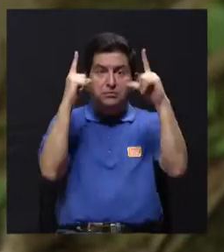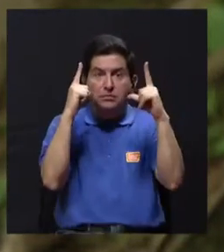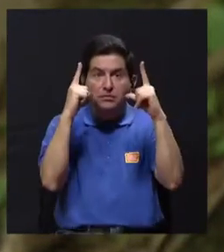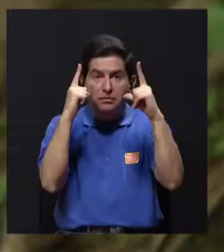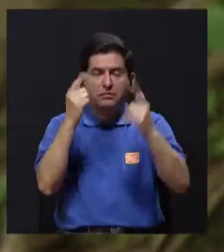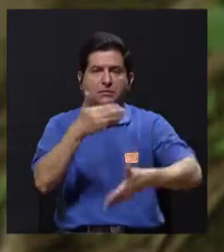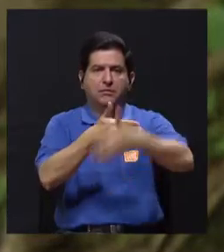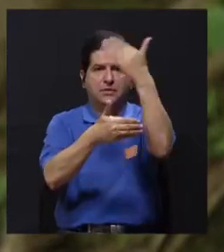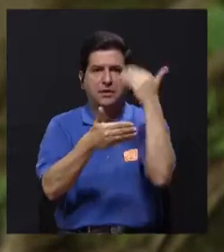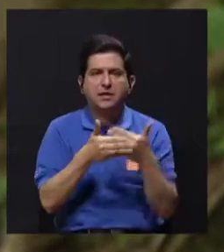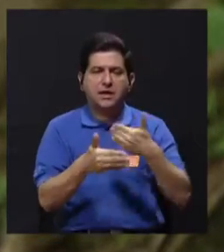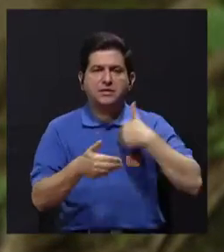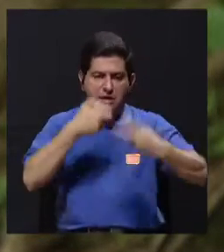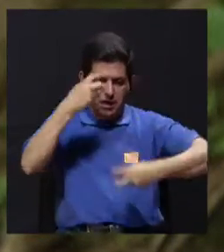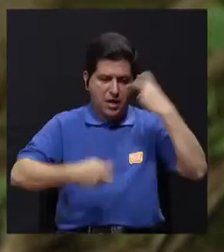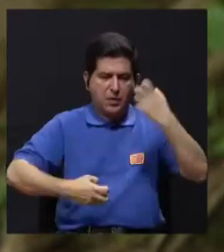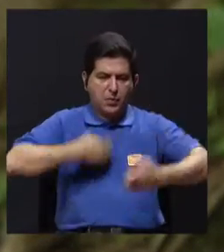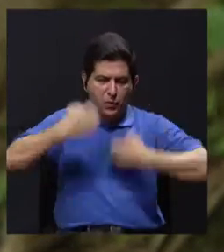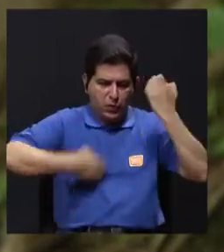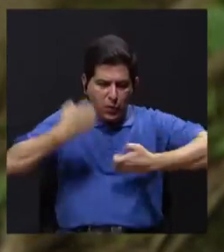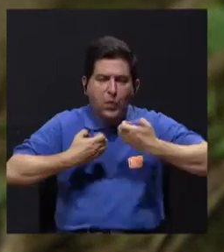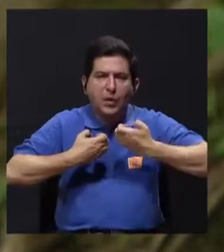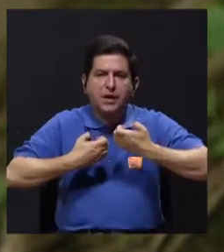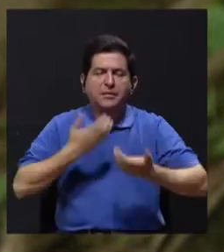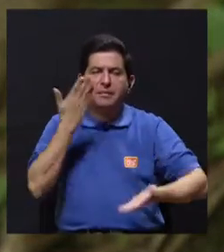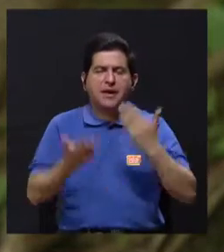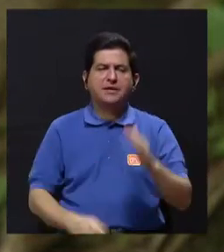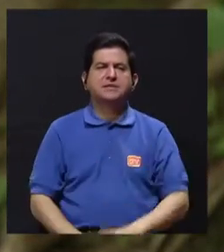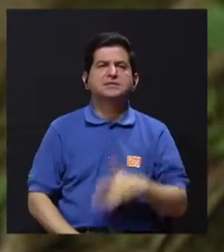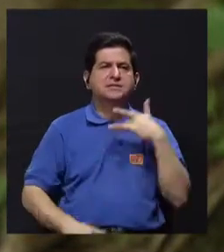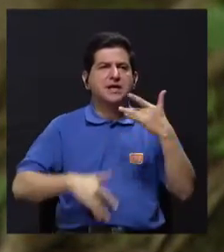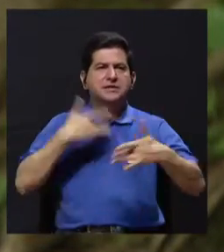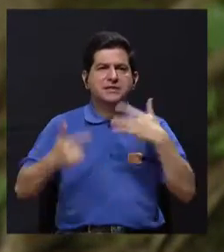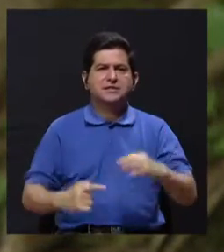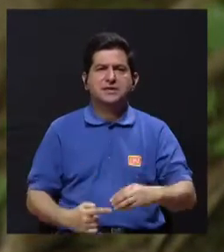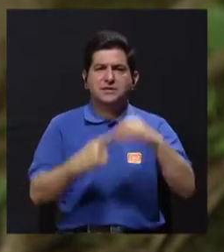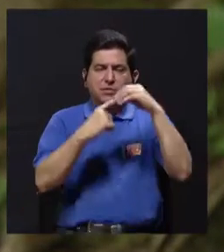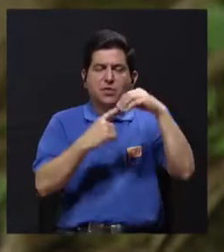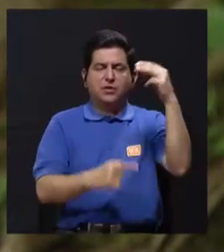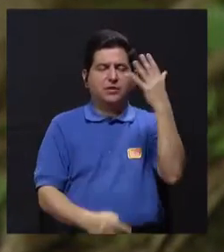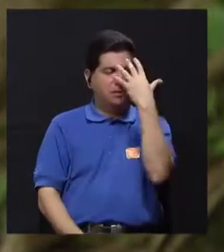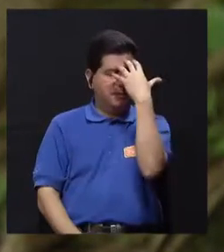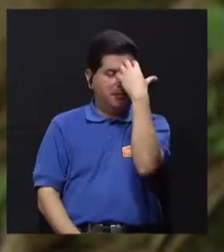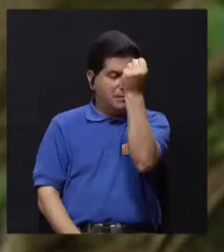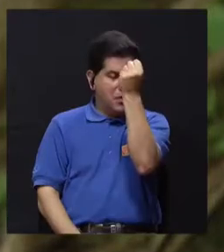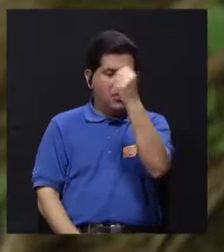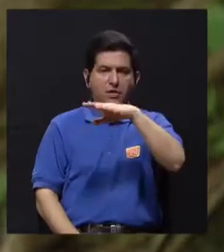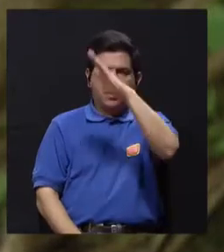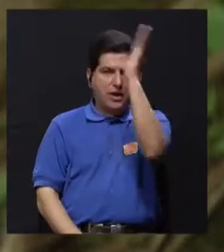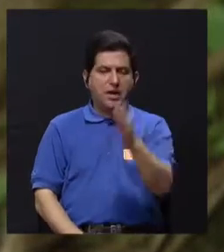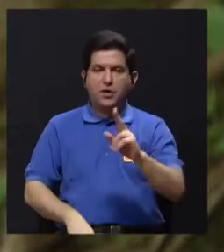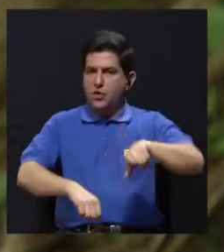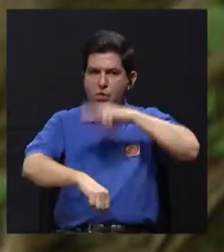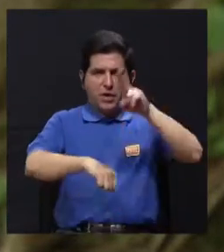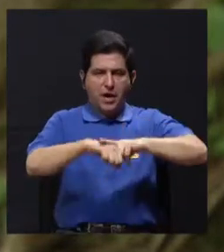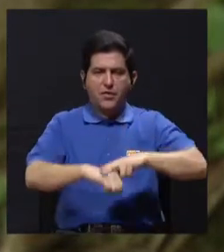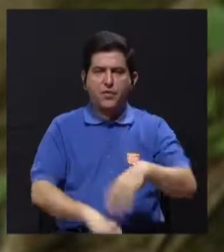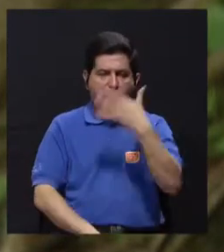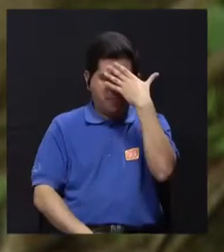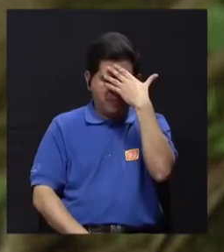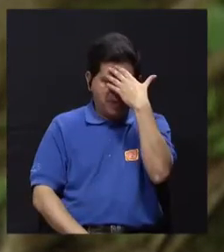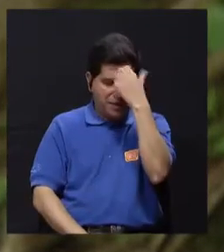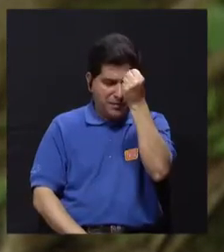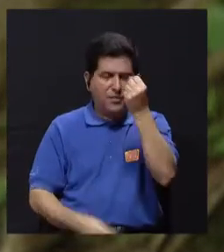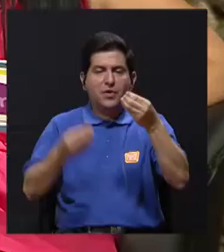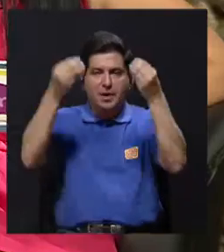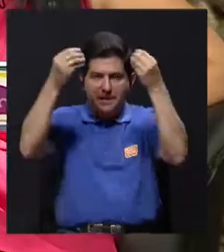de alerta, si detrás de eso hay un problema emocional. Y tal vez el síntoma cardinal en esto es la memoria. Nunca es normal perder la